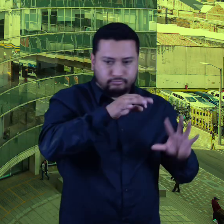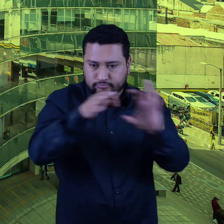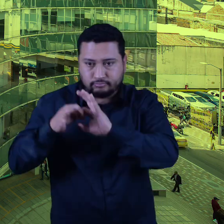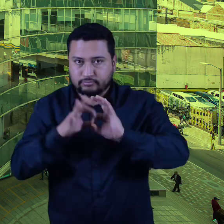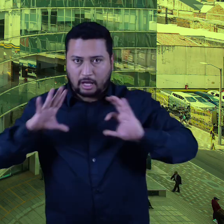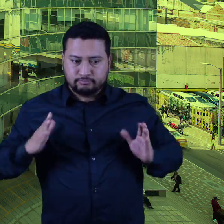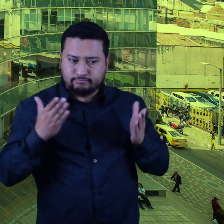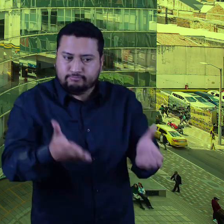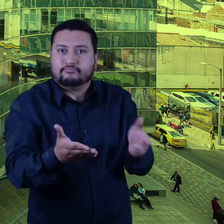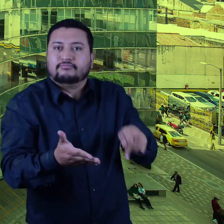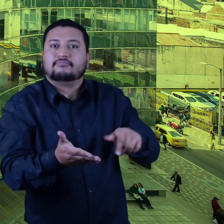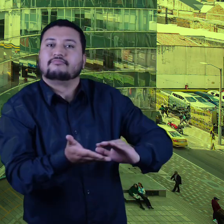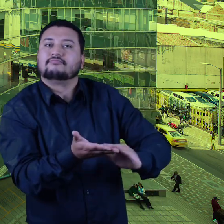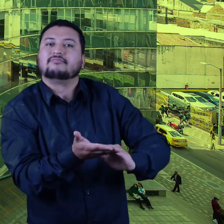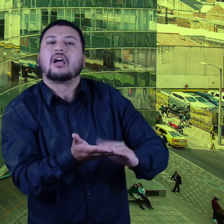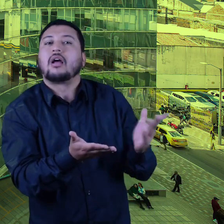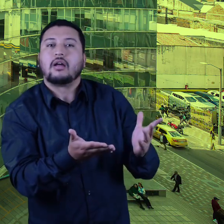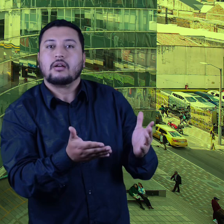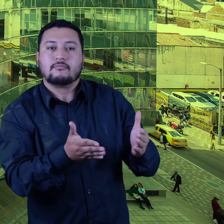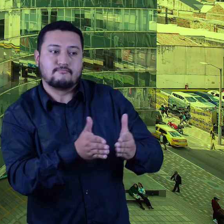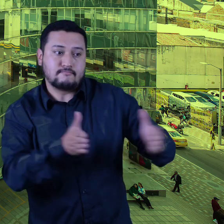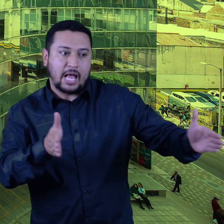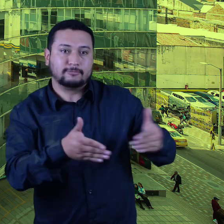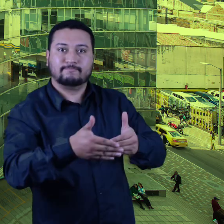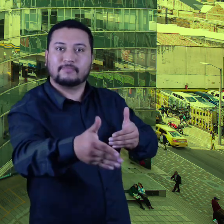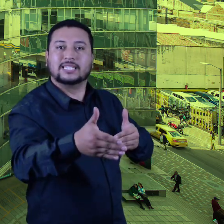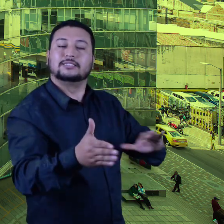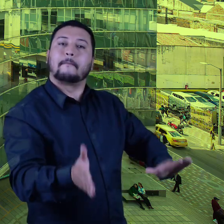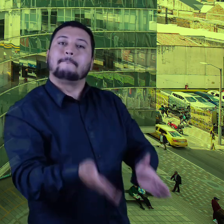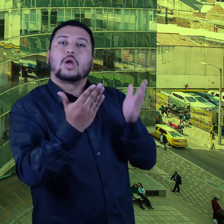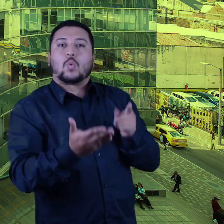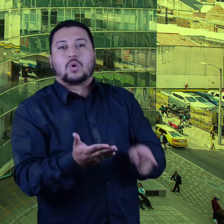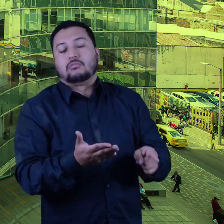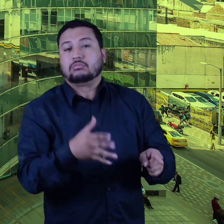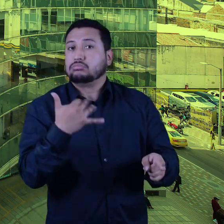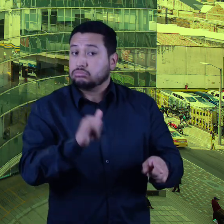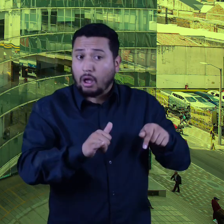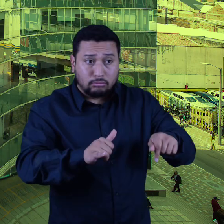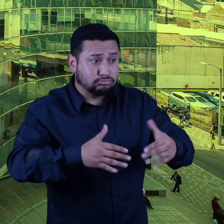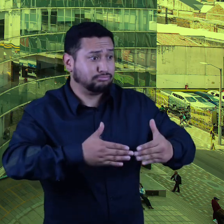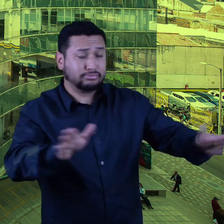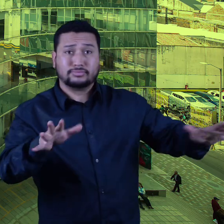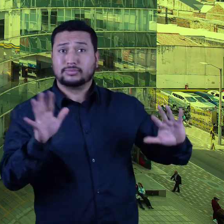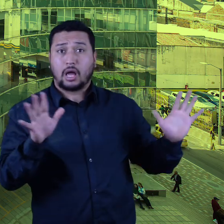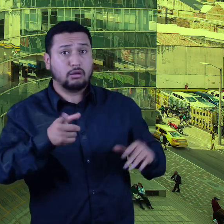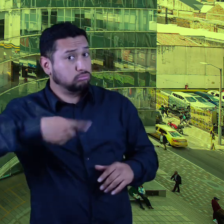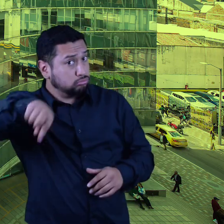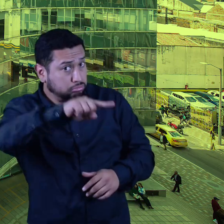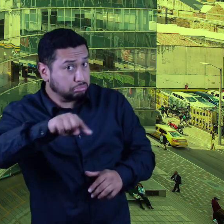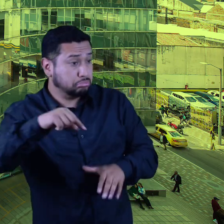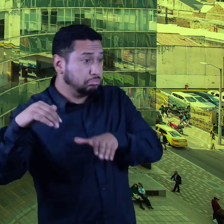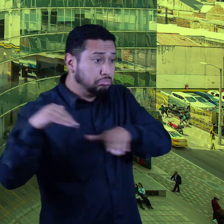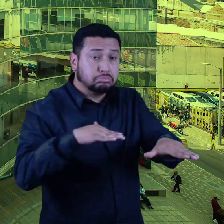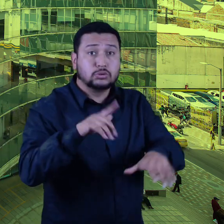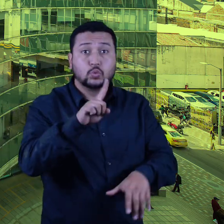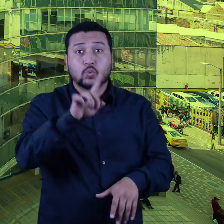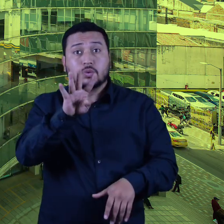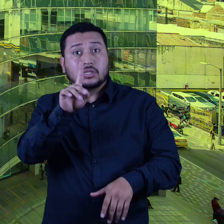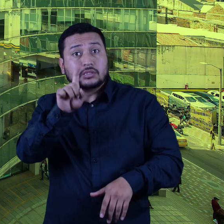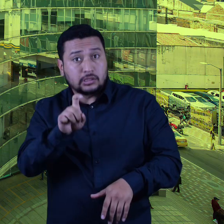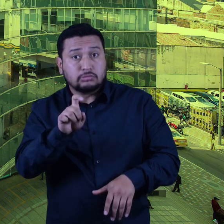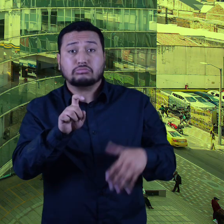geométrica se llama. La primera, sí señor. Listo. Ya habilitamos este punto, si pasan por la autopista, 146, ya hay 3 carriles, no se reduce a 2.